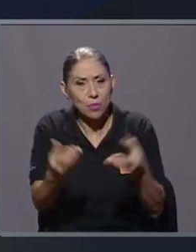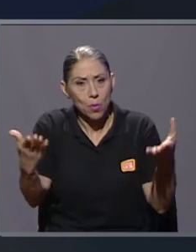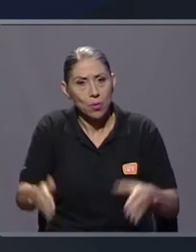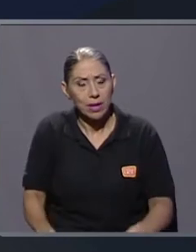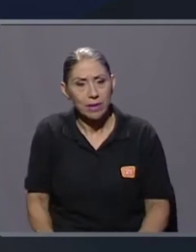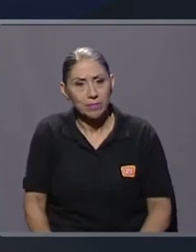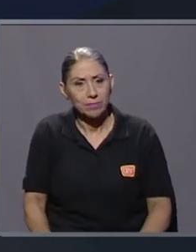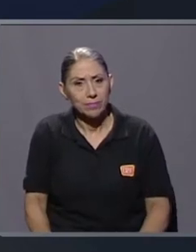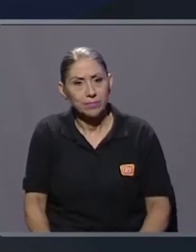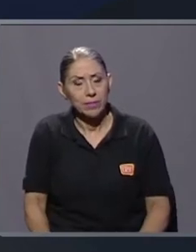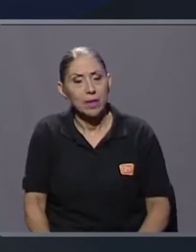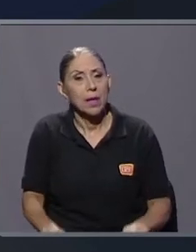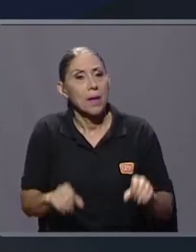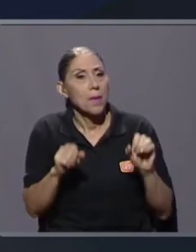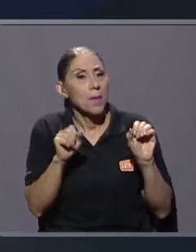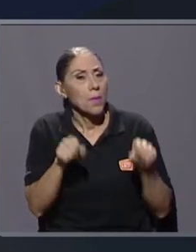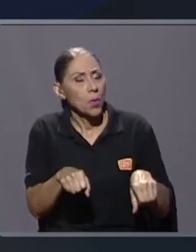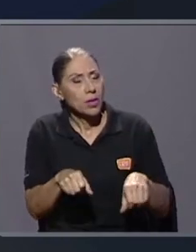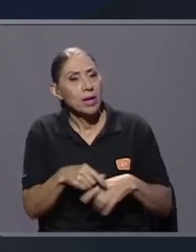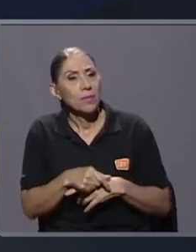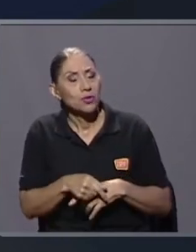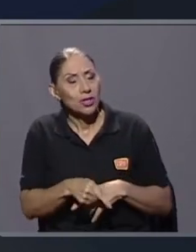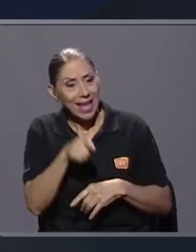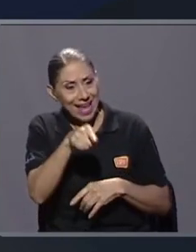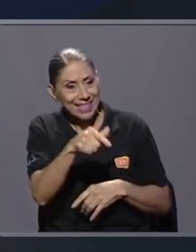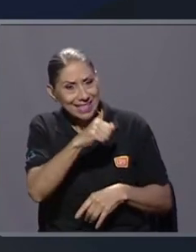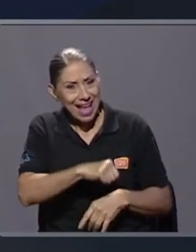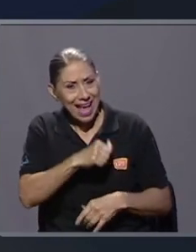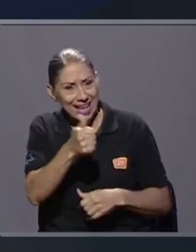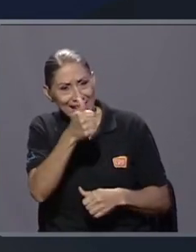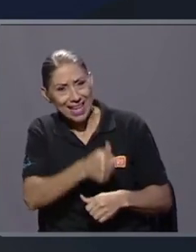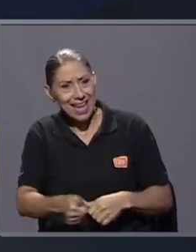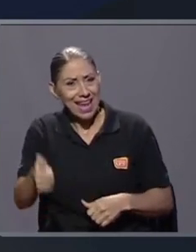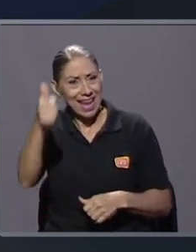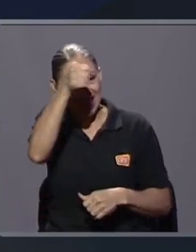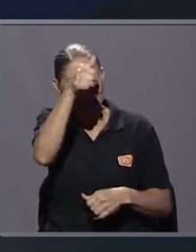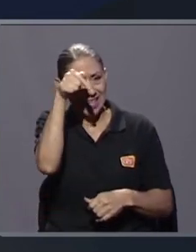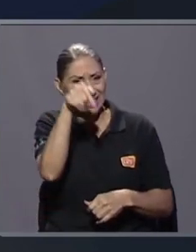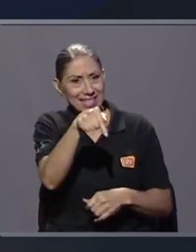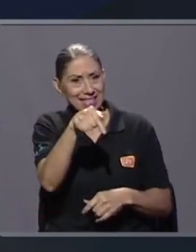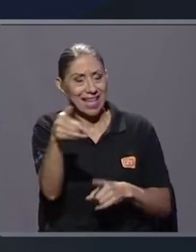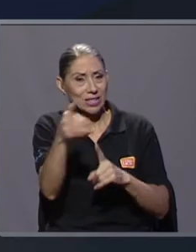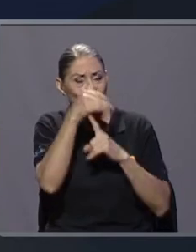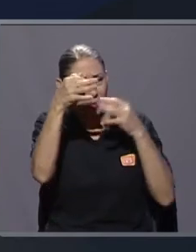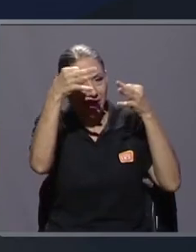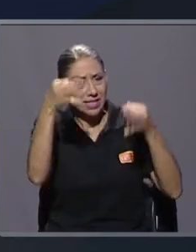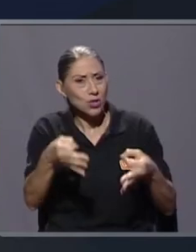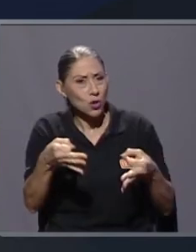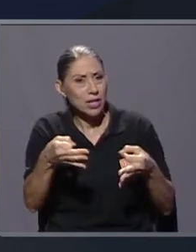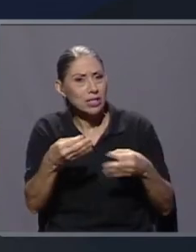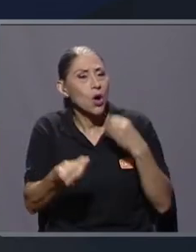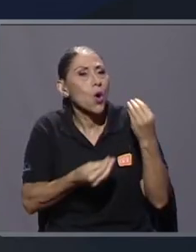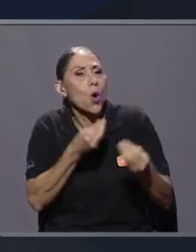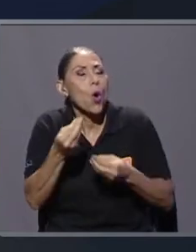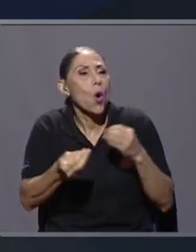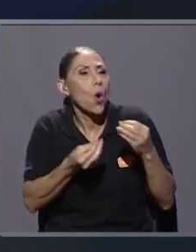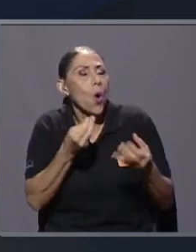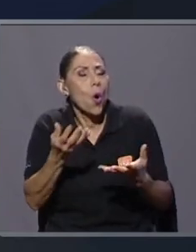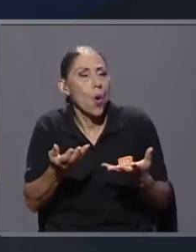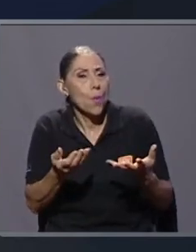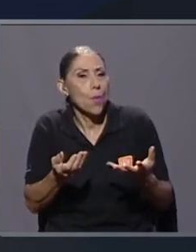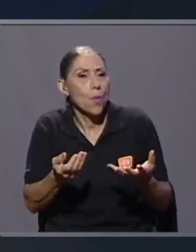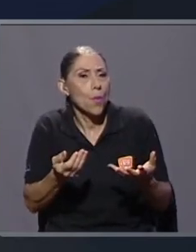replantear esa gerencia, esa toma de decisiones que de alguna manera siempre se han concentrado